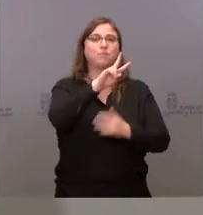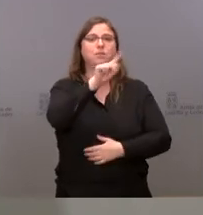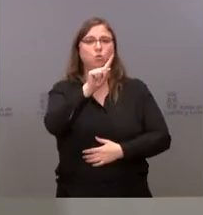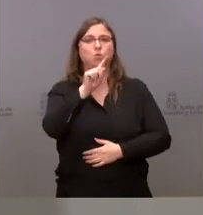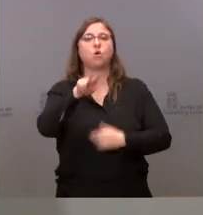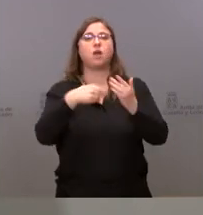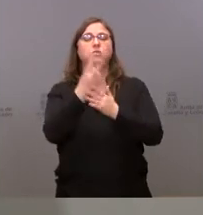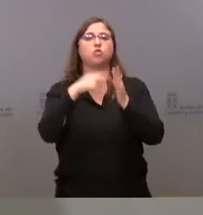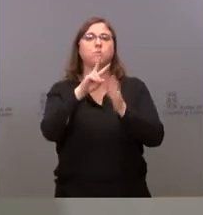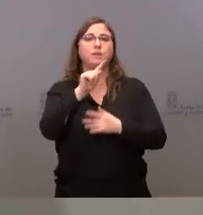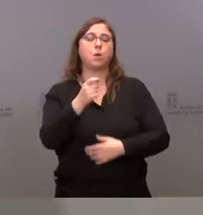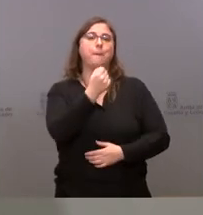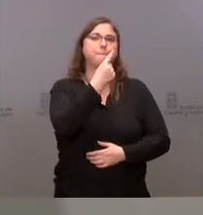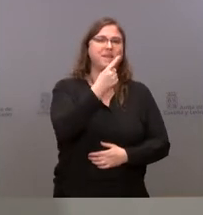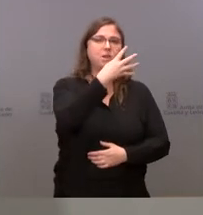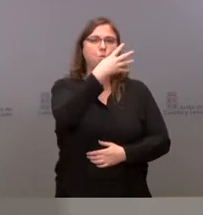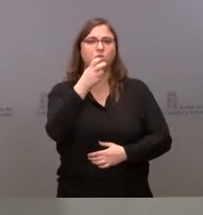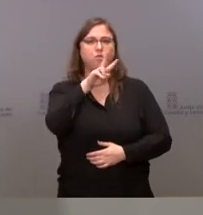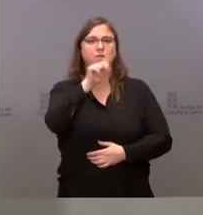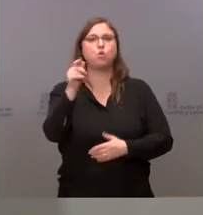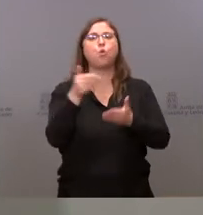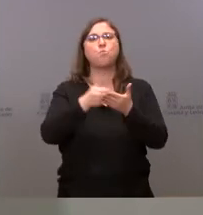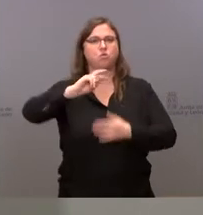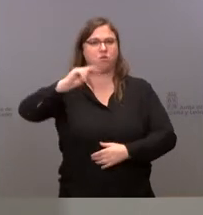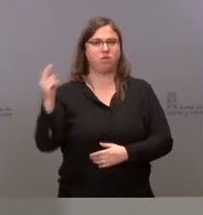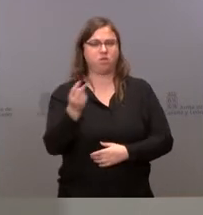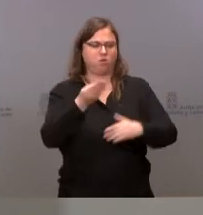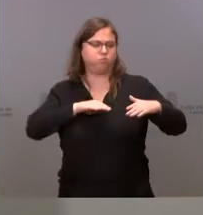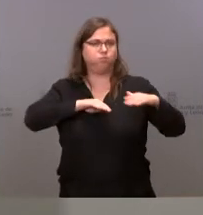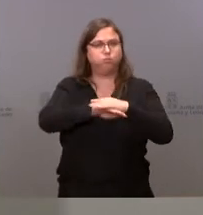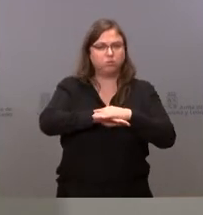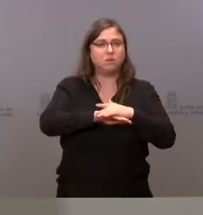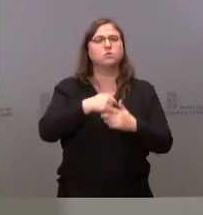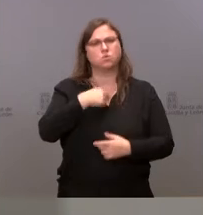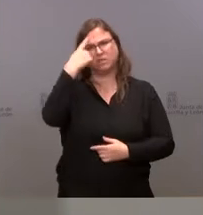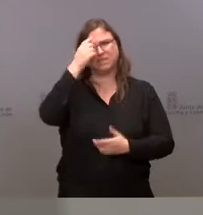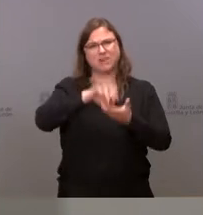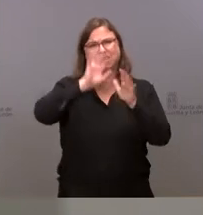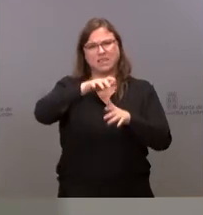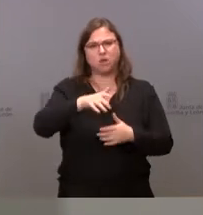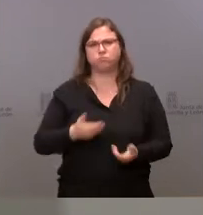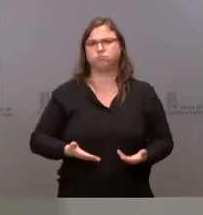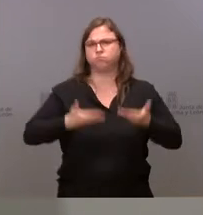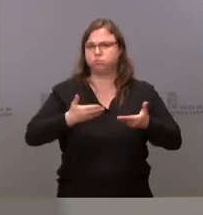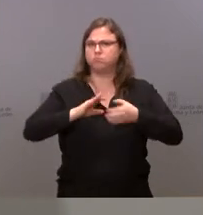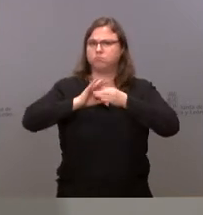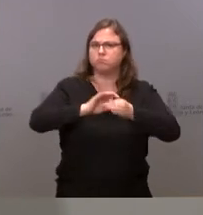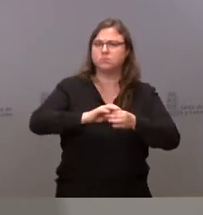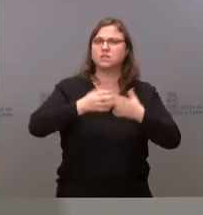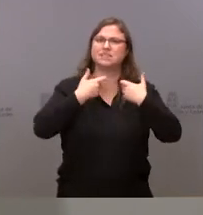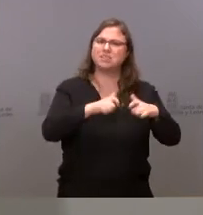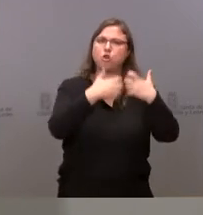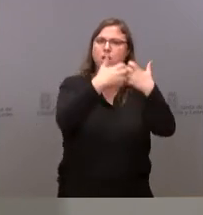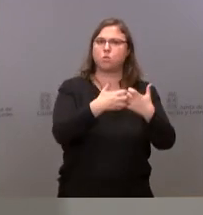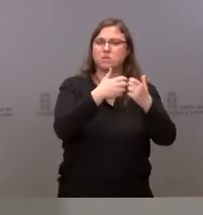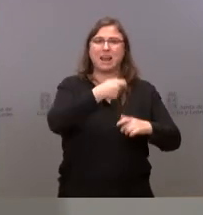.421 millones de euros. Castilla y León saben ustedes que es una comunidad autónoma que tiene un peso del sector industrial por encima de